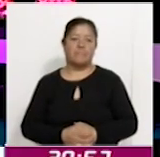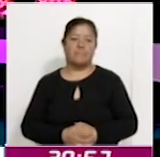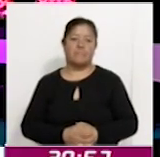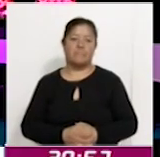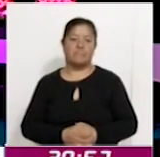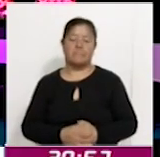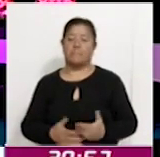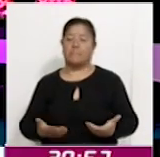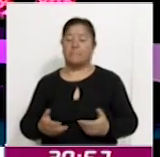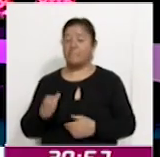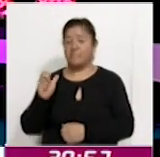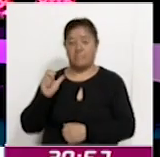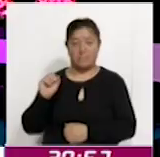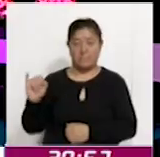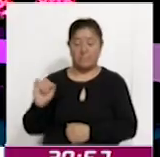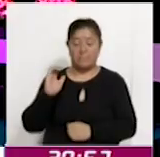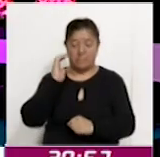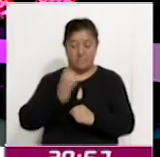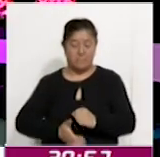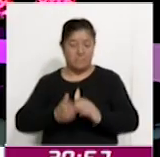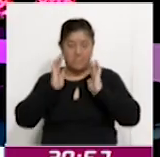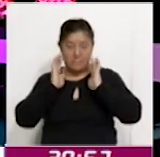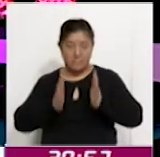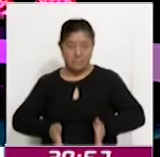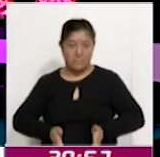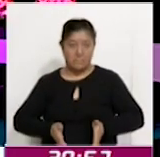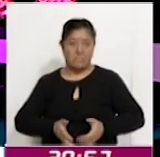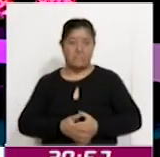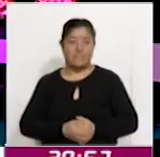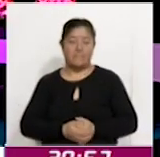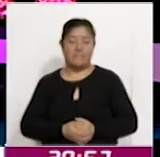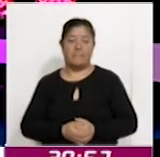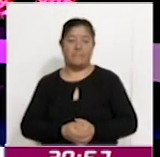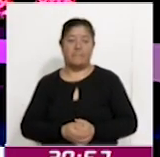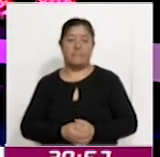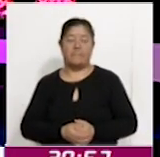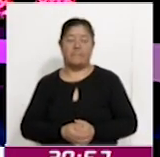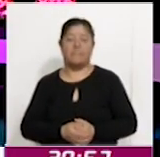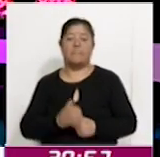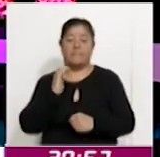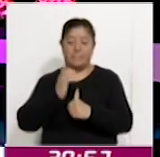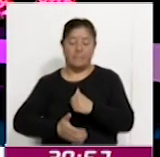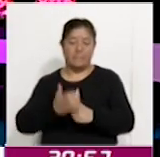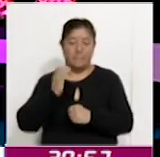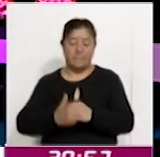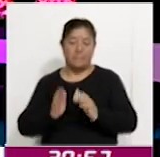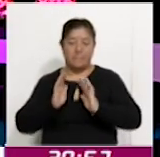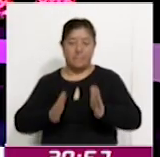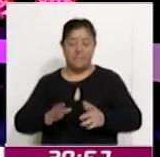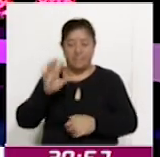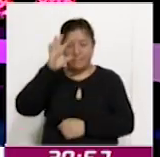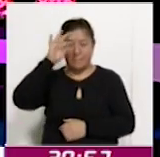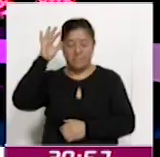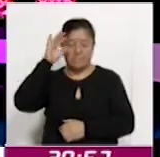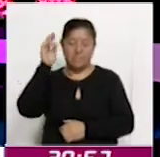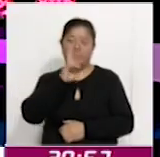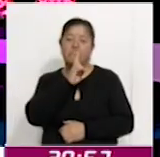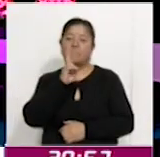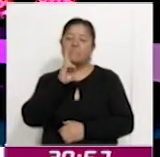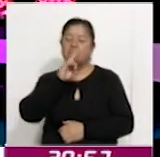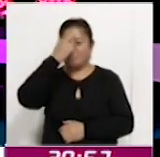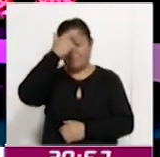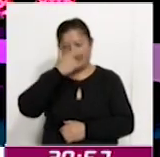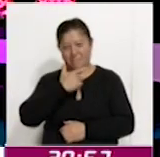Y con esta información hemos llegado al fin de esta tercera emisión de Coracid Noticias. Le